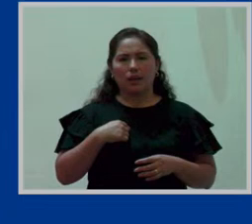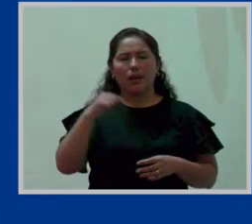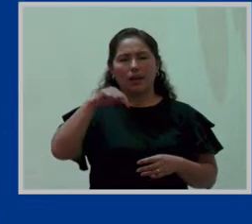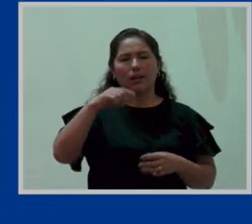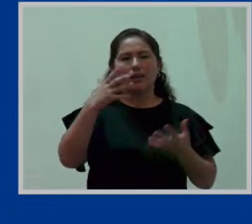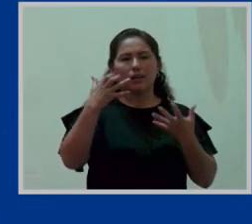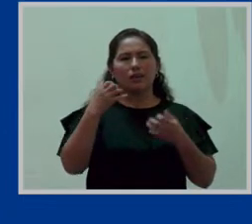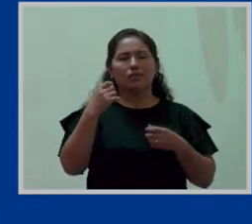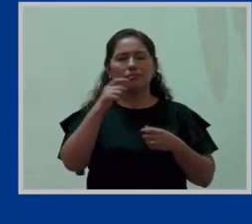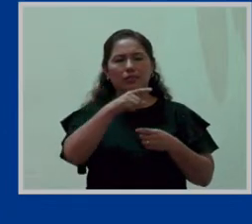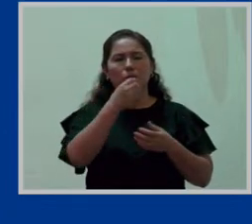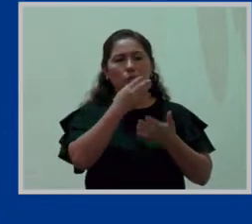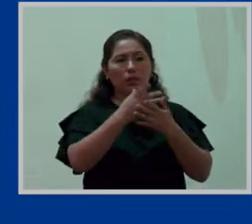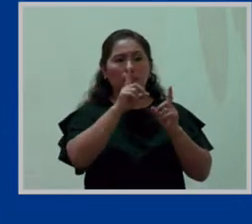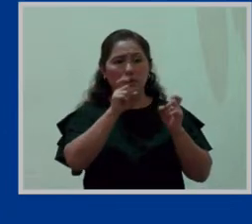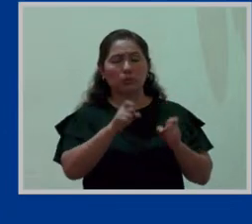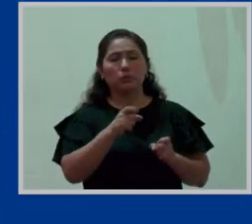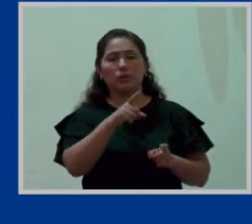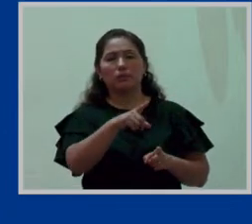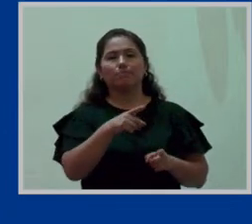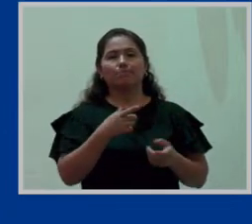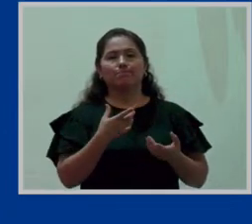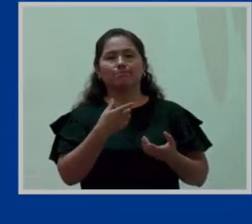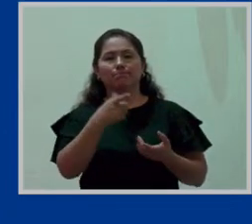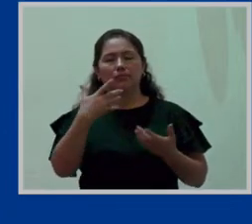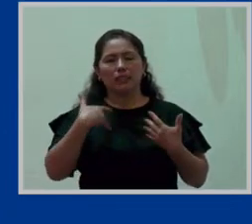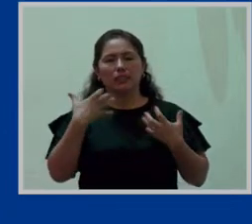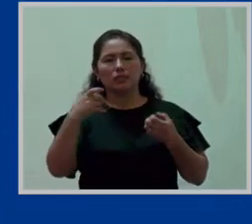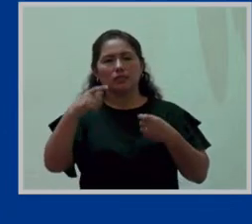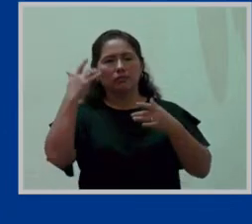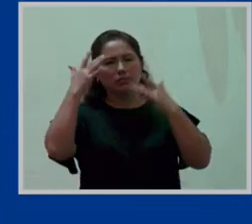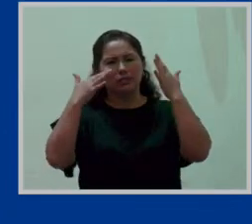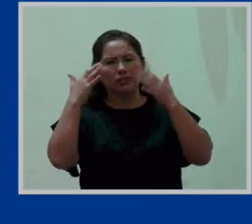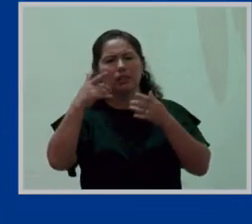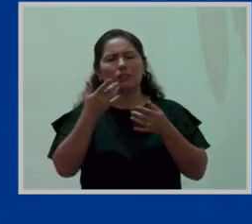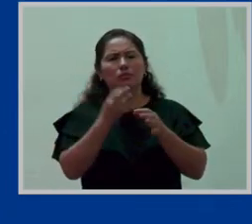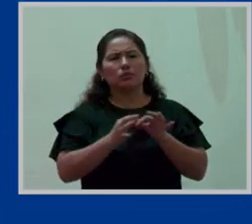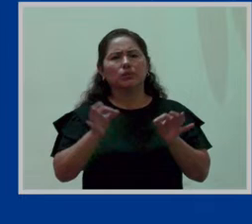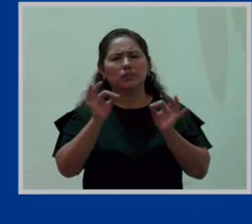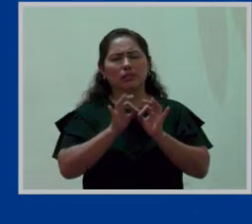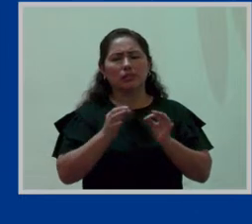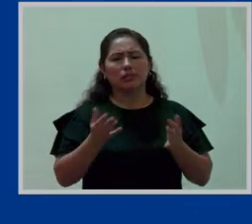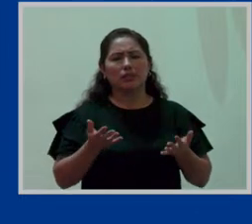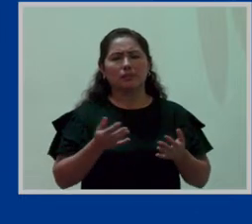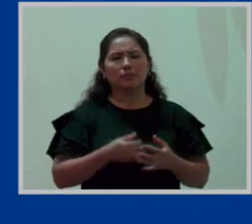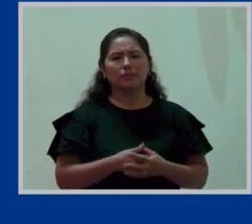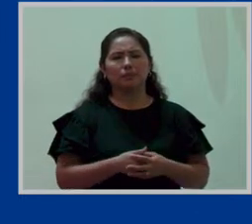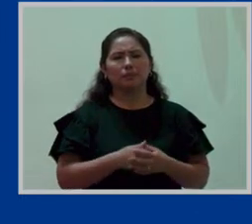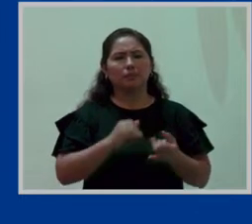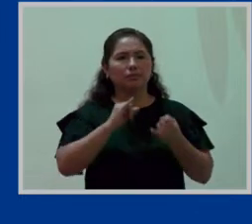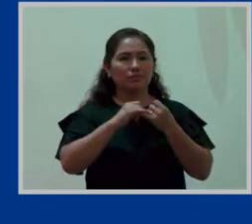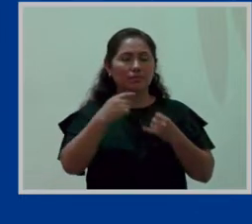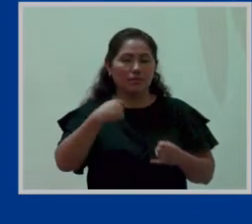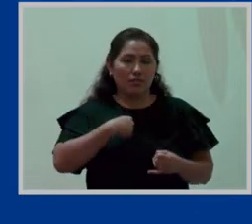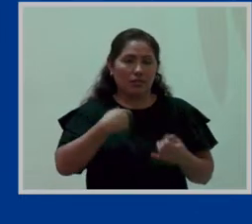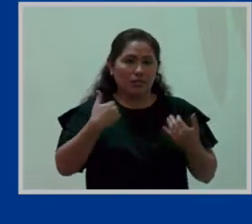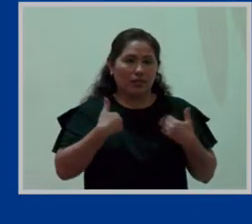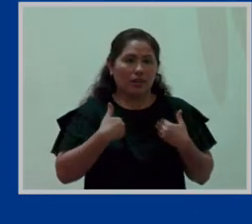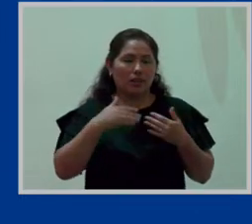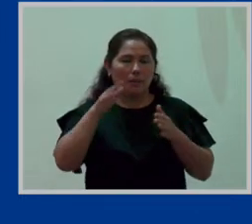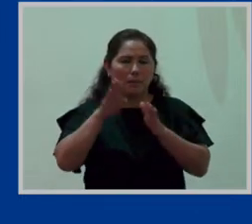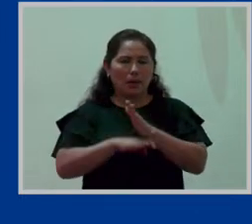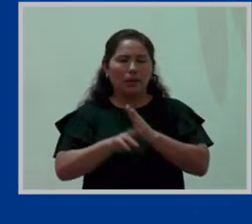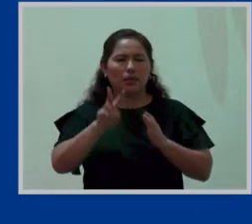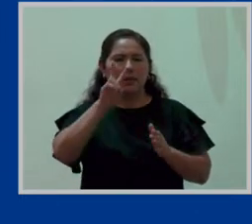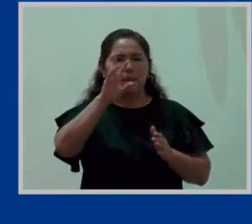porque o sea este aspecto en principio recordamos el artículo pertinente que dice si yo tengo menos de 20 mujeres en